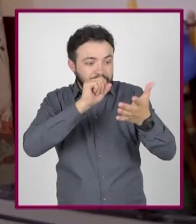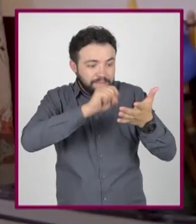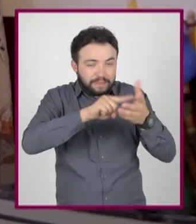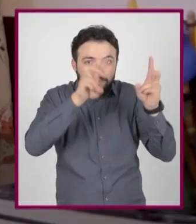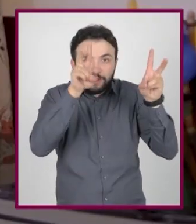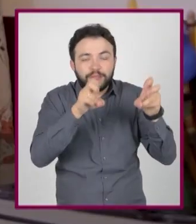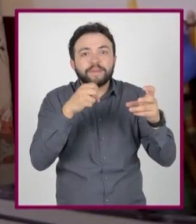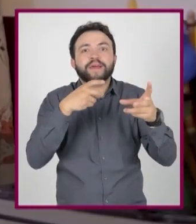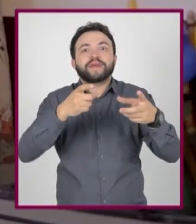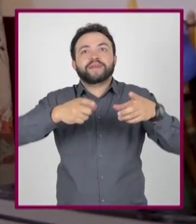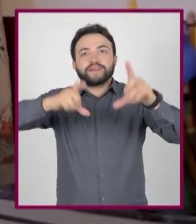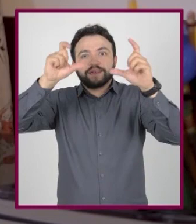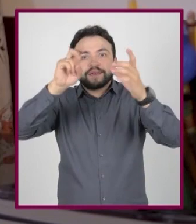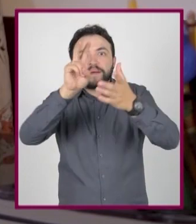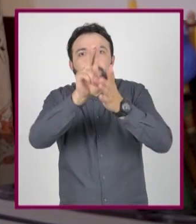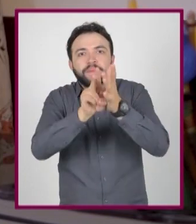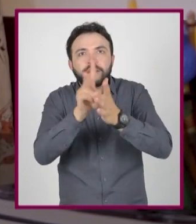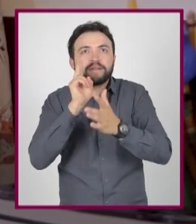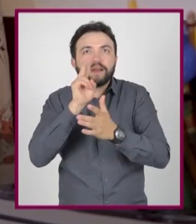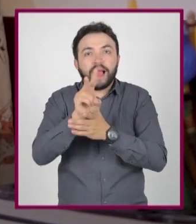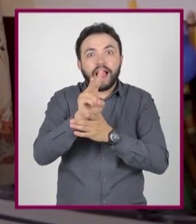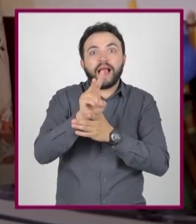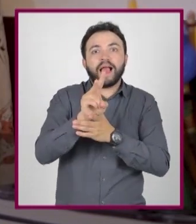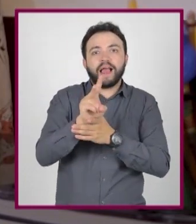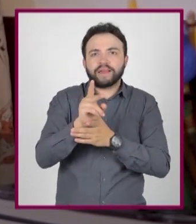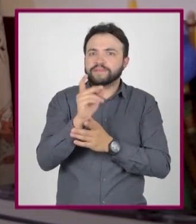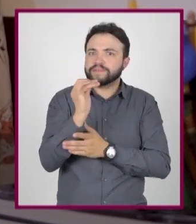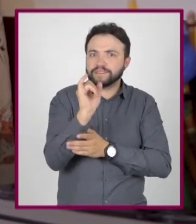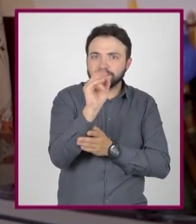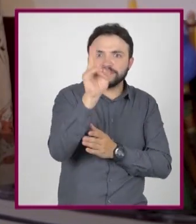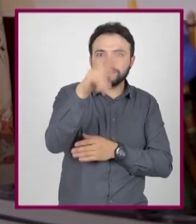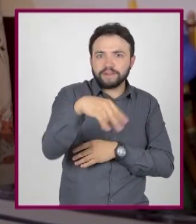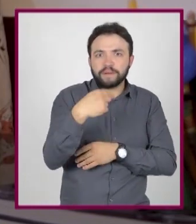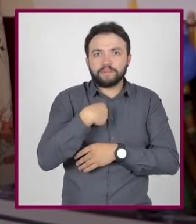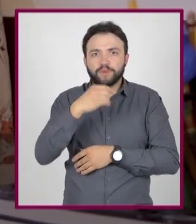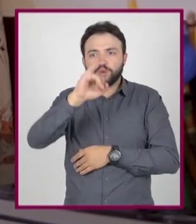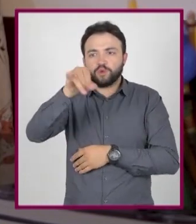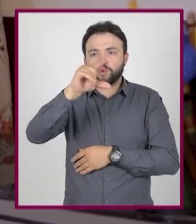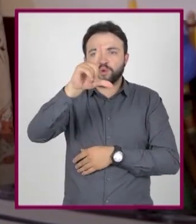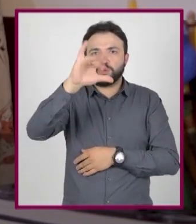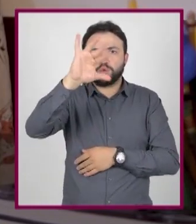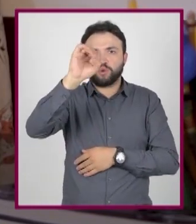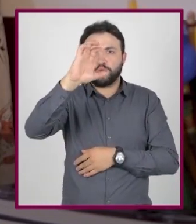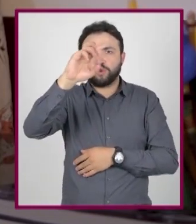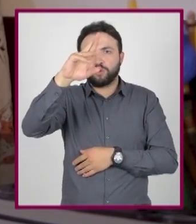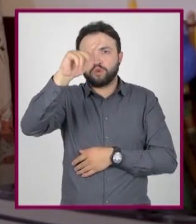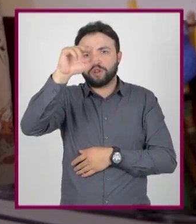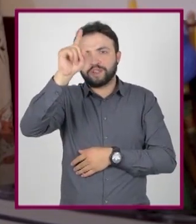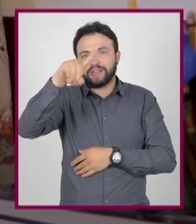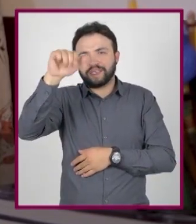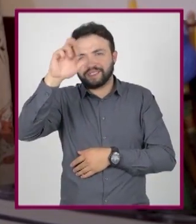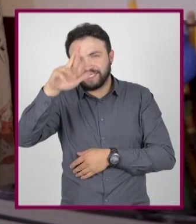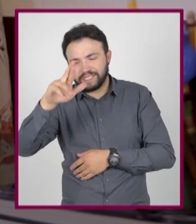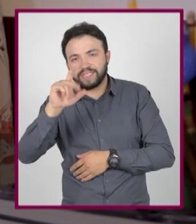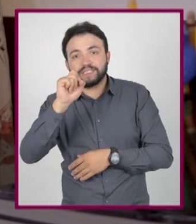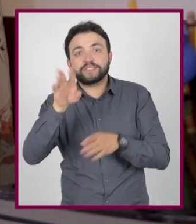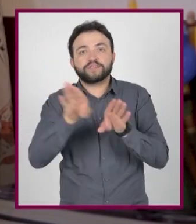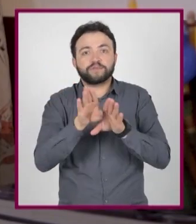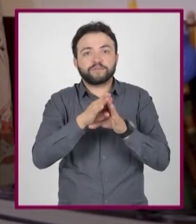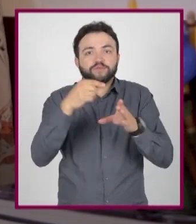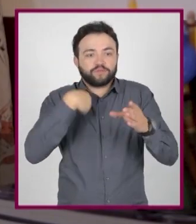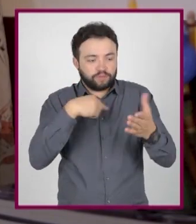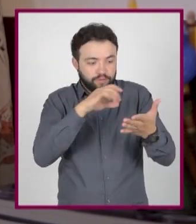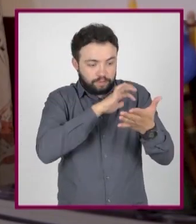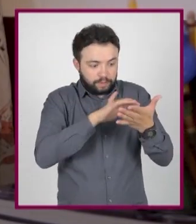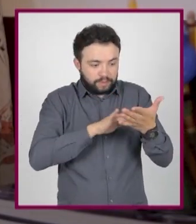sí, de hecho. Me ayudó mucho leer una biografía que tenía sobre Julio Cortázar. Así no sentí tan pesado leer tanto sobre literatura. Porque lo